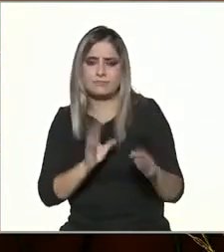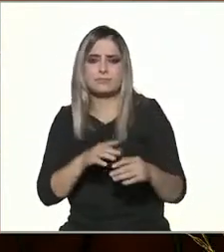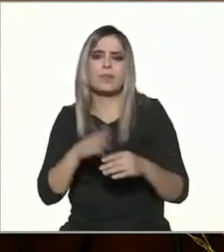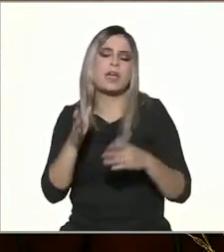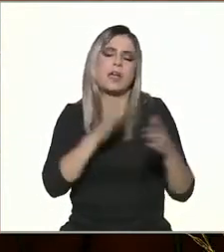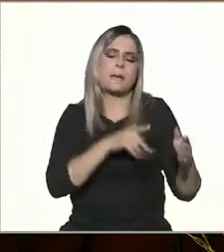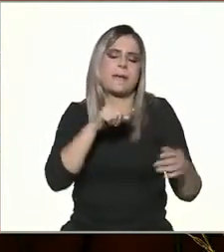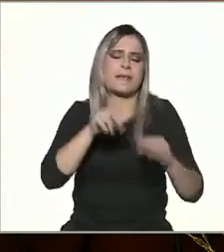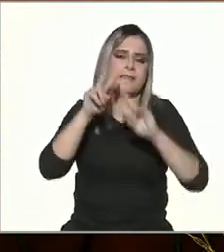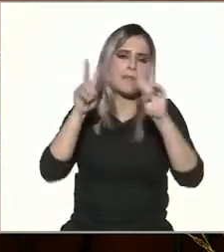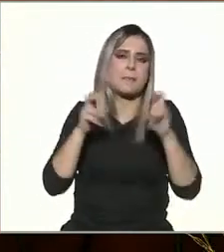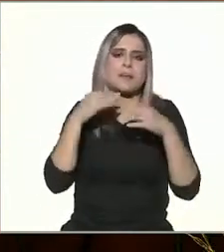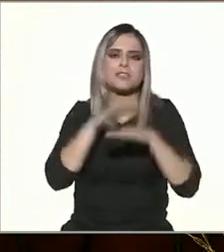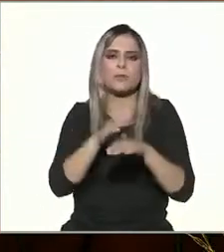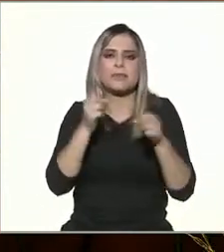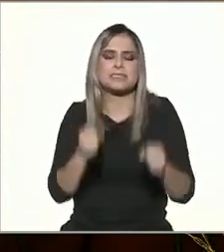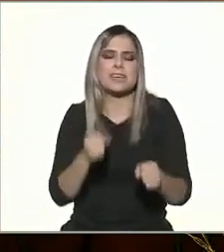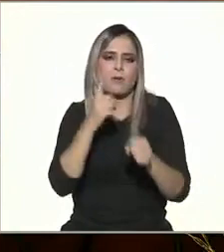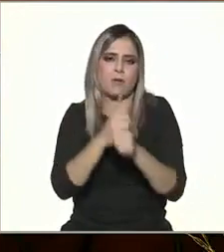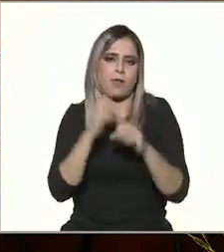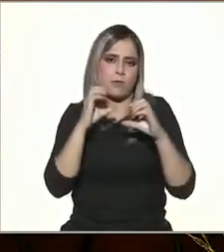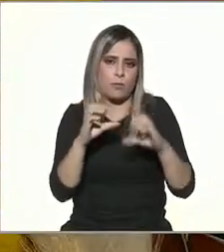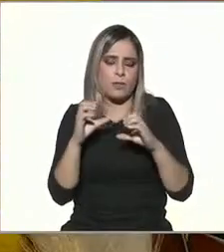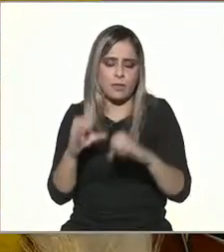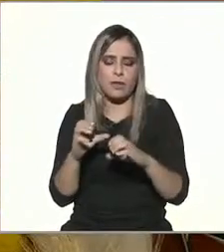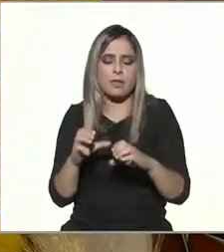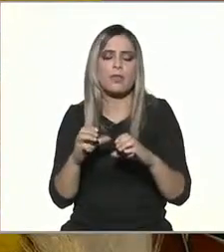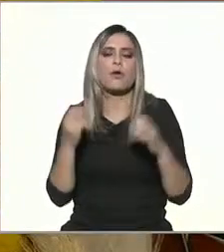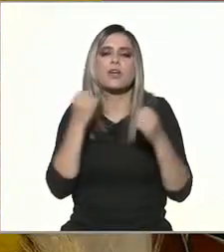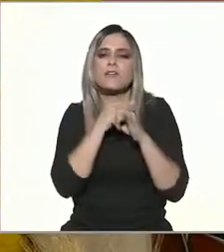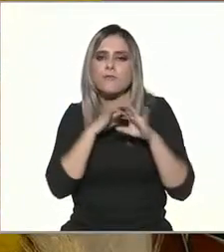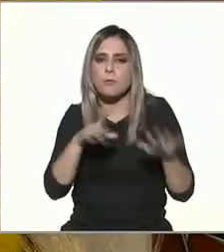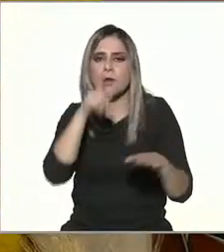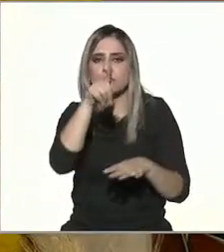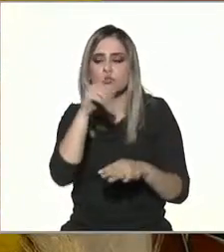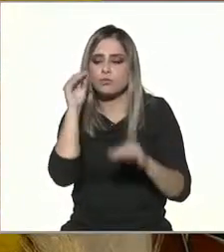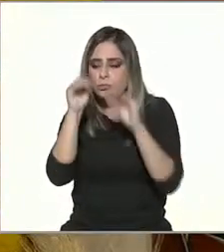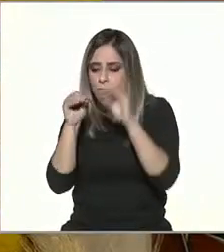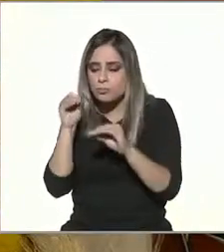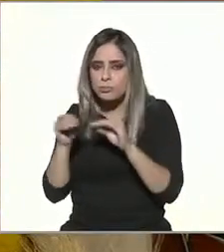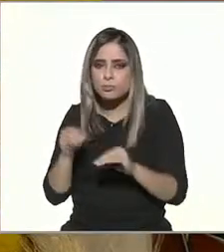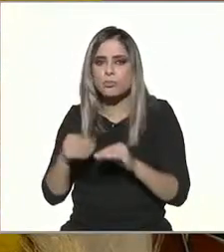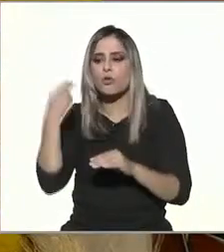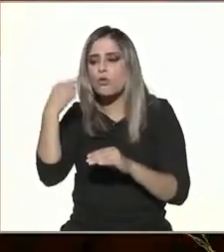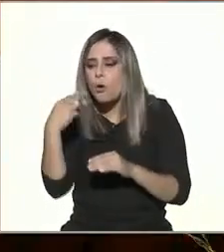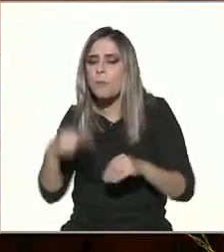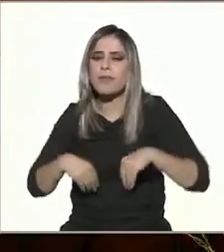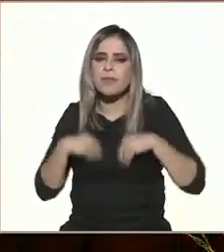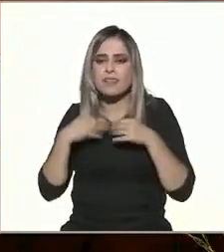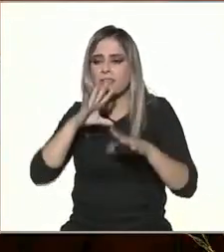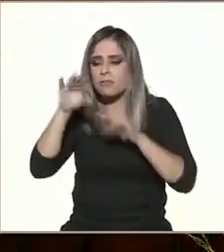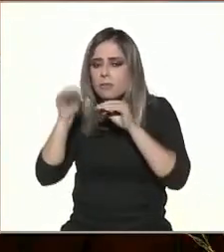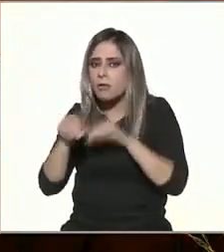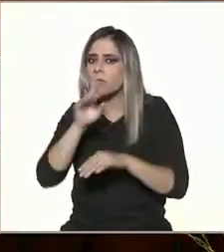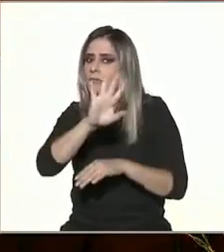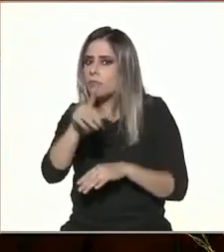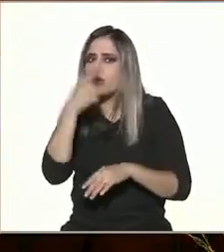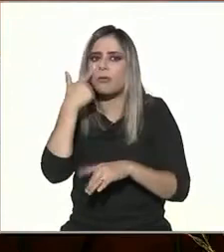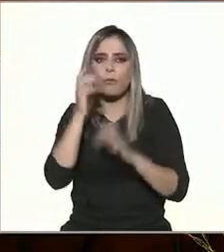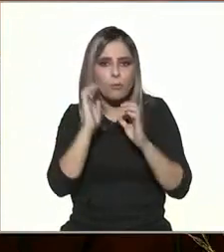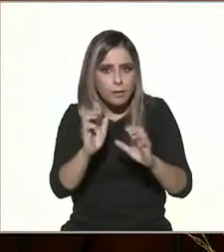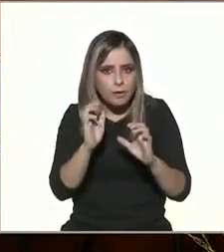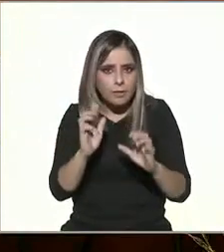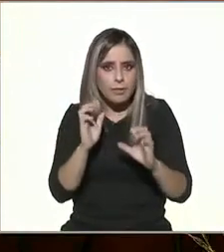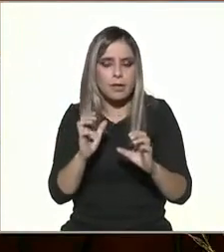ciberseguridad, pero cuidar con la información que proporcionamos, que creo que vamos a tocar un poco este tema después, pero tener mucho cuidado.